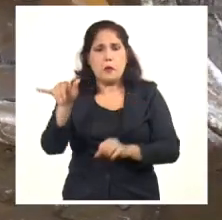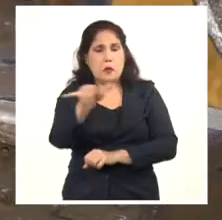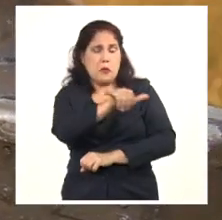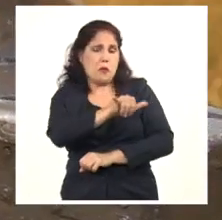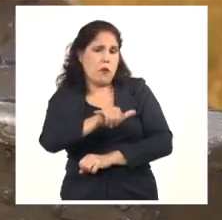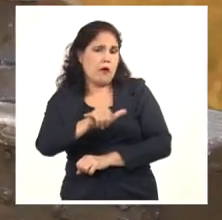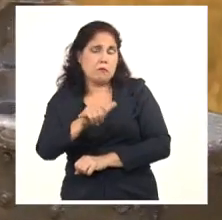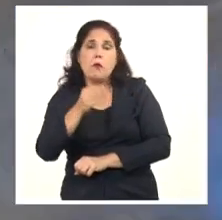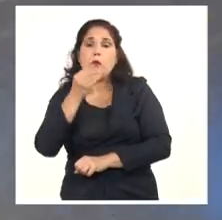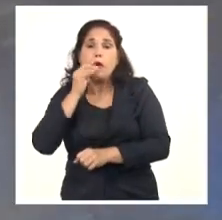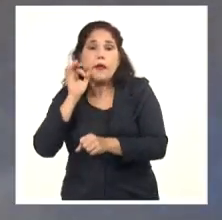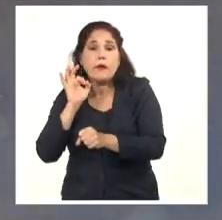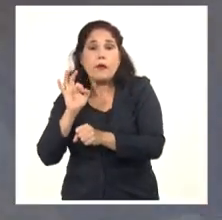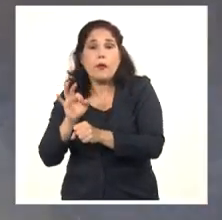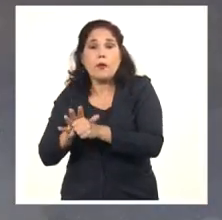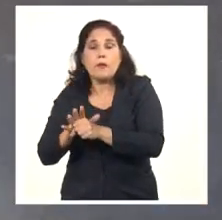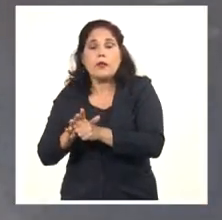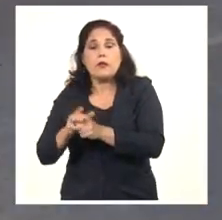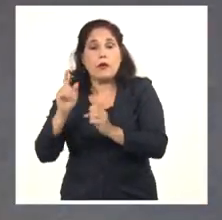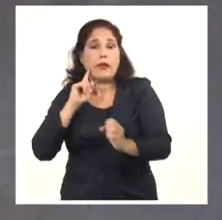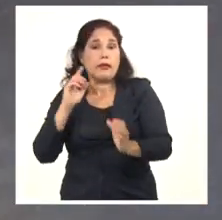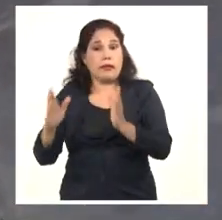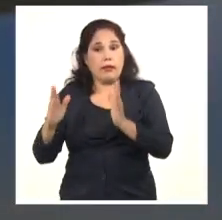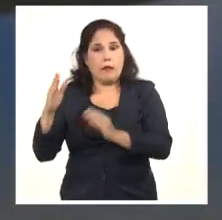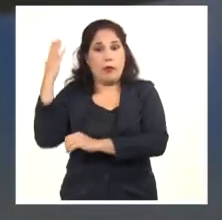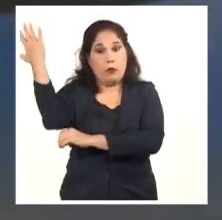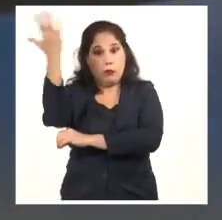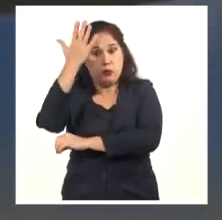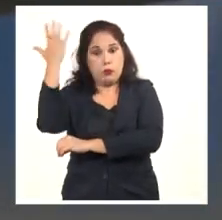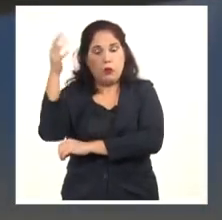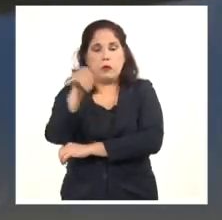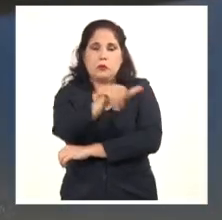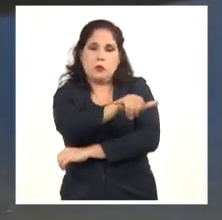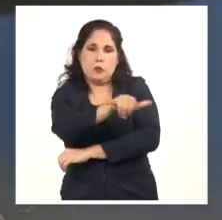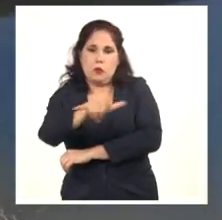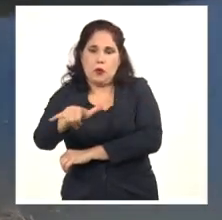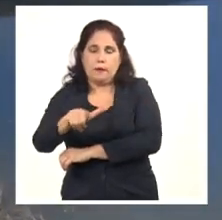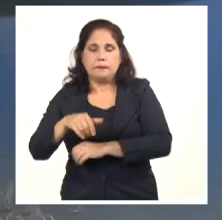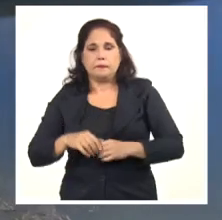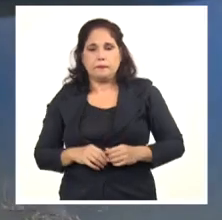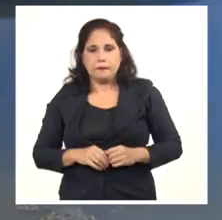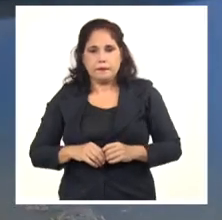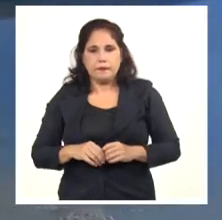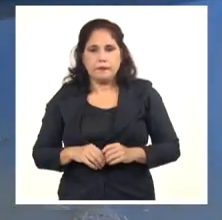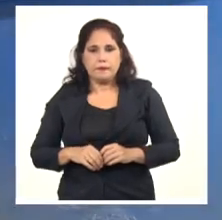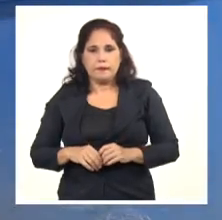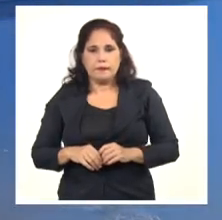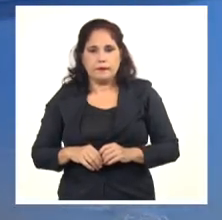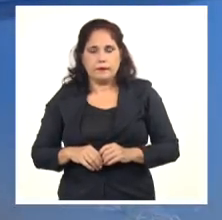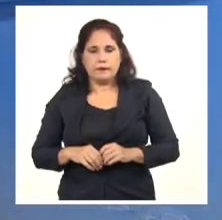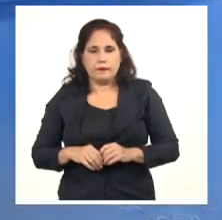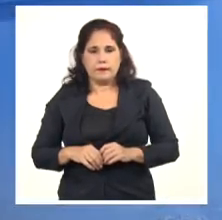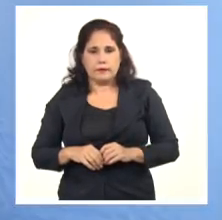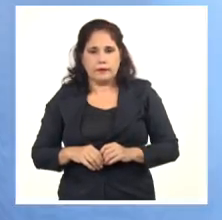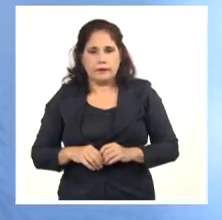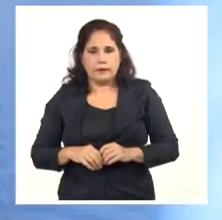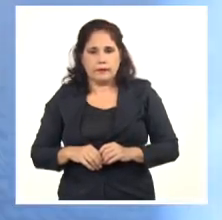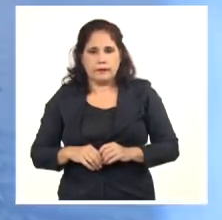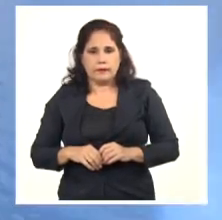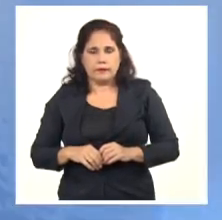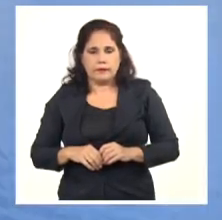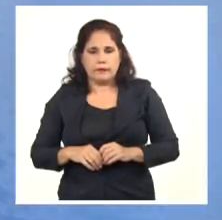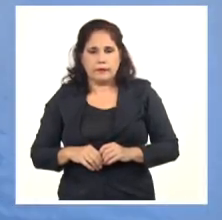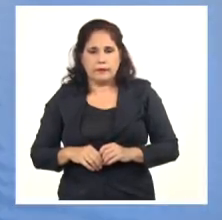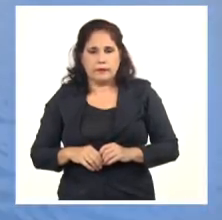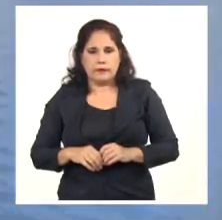con el comienzo de la temporada ciclónica. Bernardo Espinosa, Sistema Informativo de la